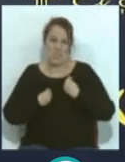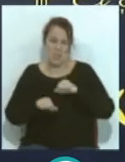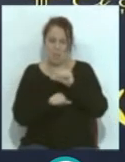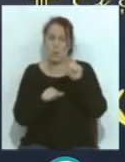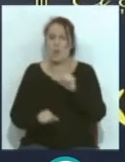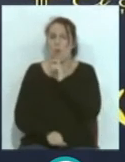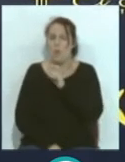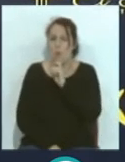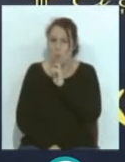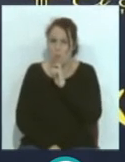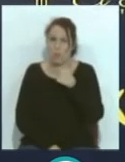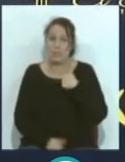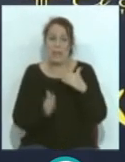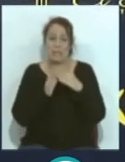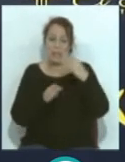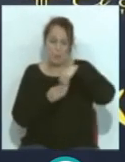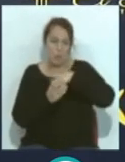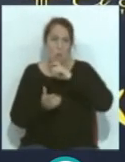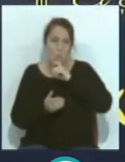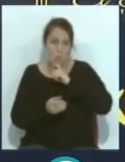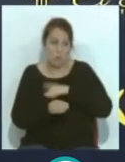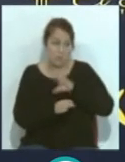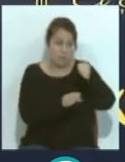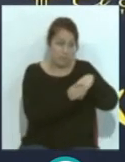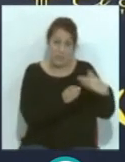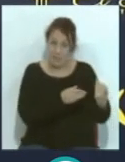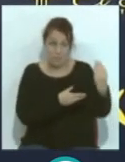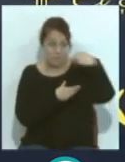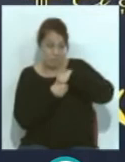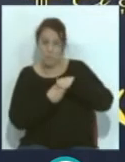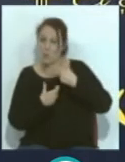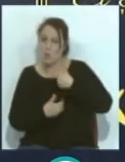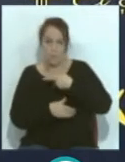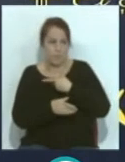sé cuál está en su casa, él hasta en la mía, yo lo conozco perfectamente